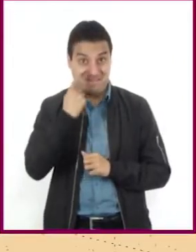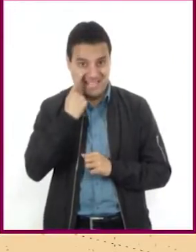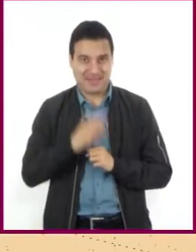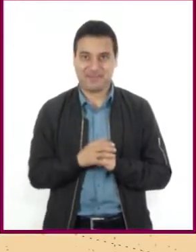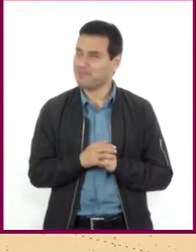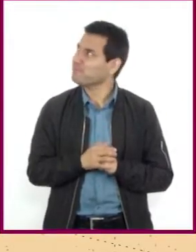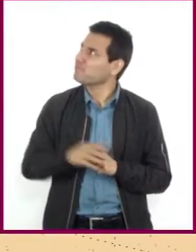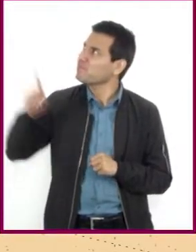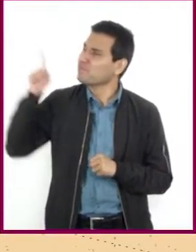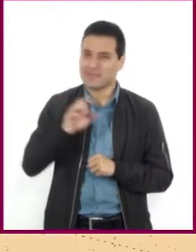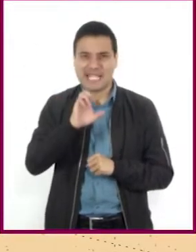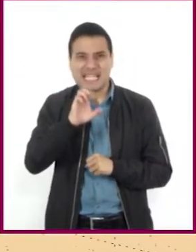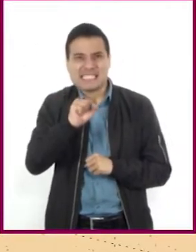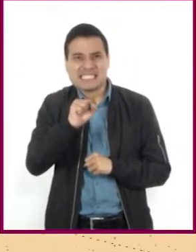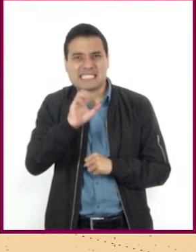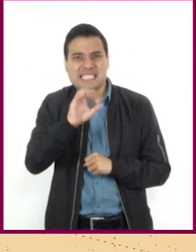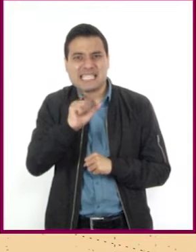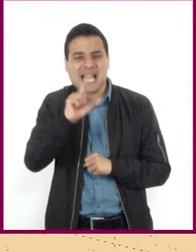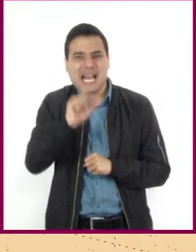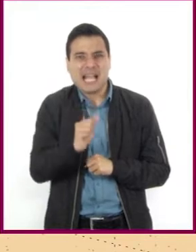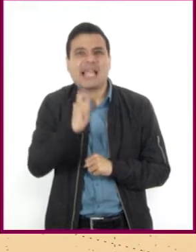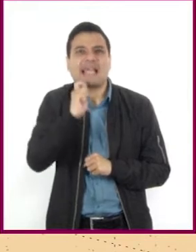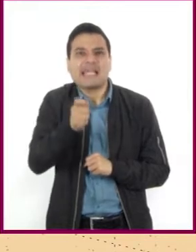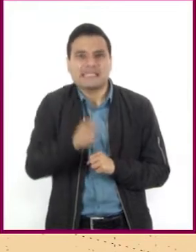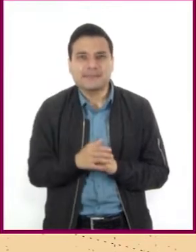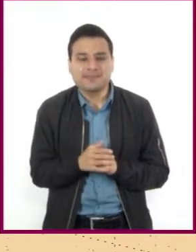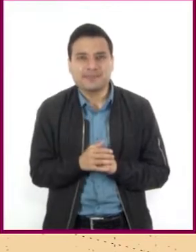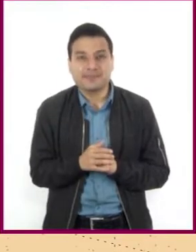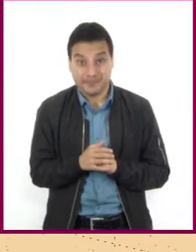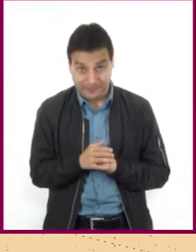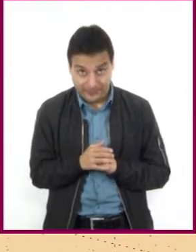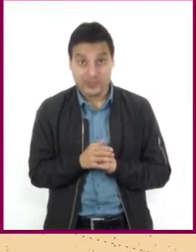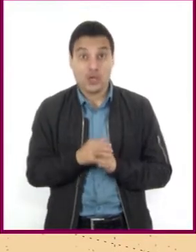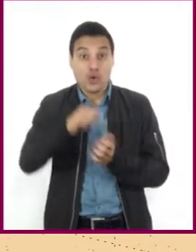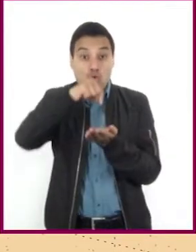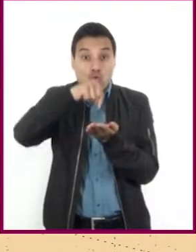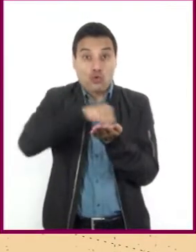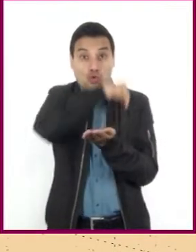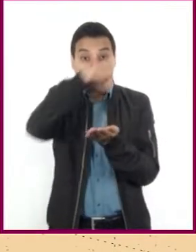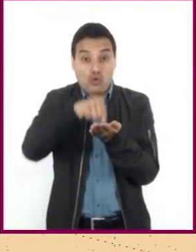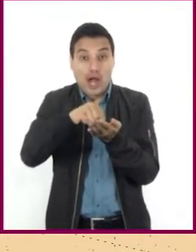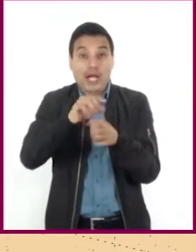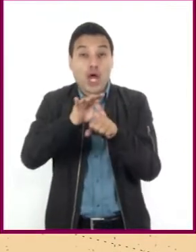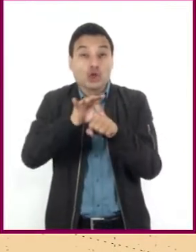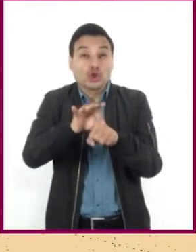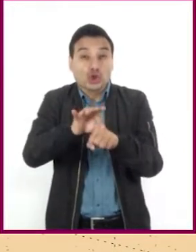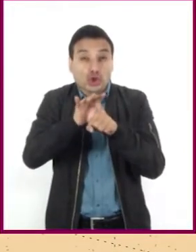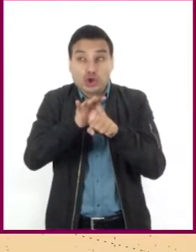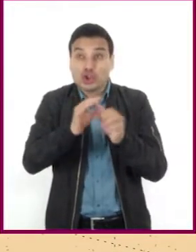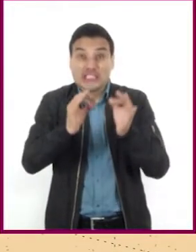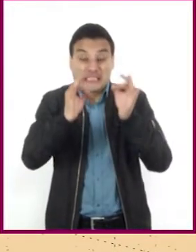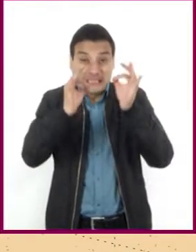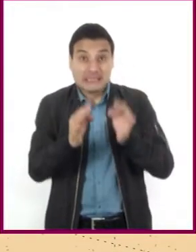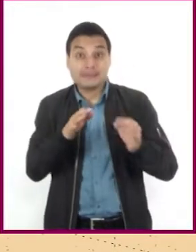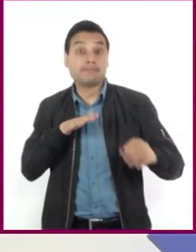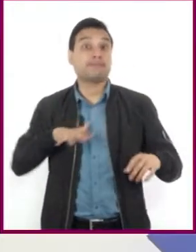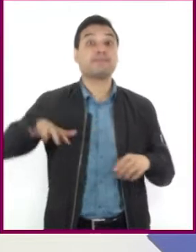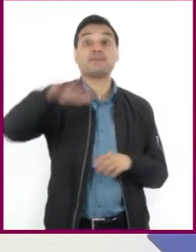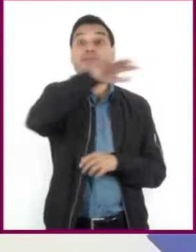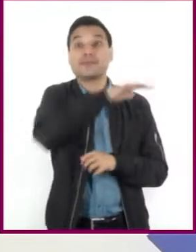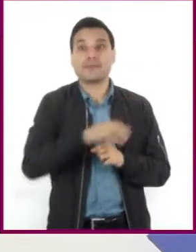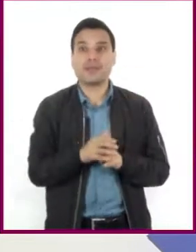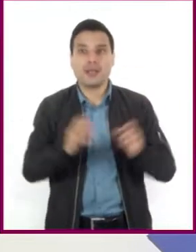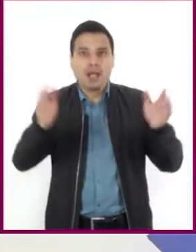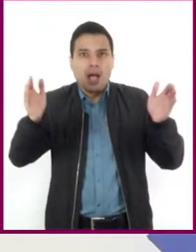escalas se refieren al número de veces que se reduce el espacio geográfico para poder ser representado. Es decir,